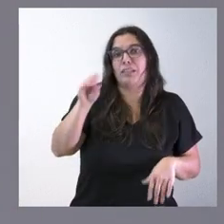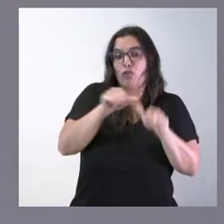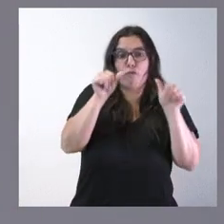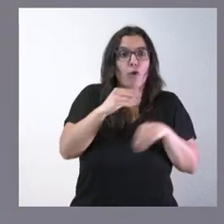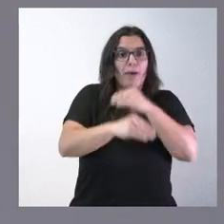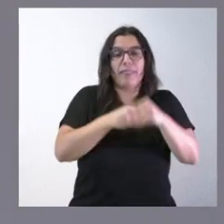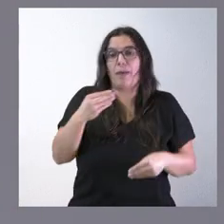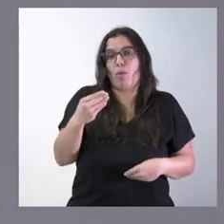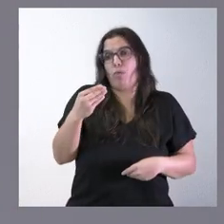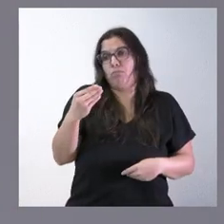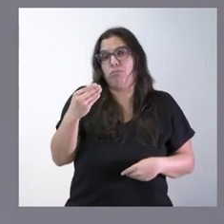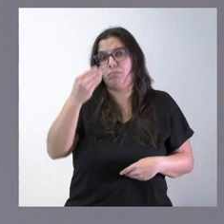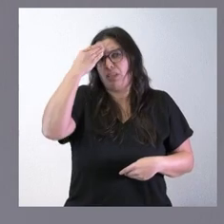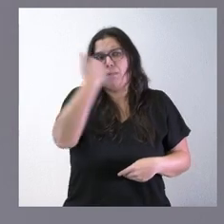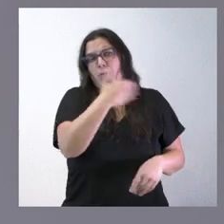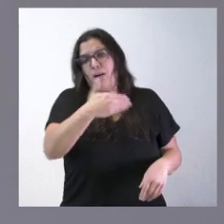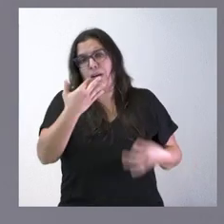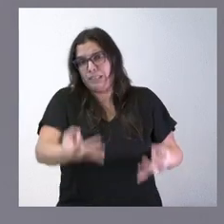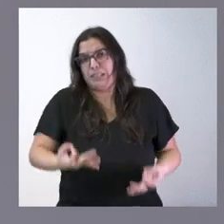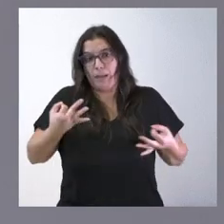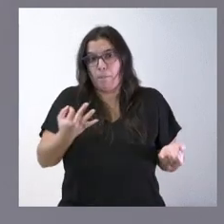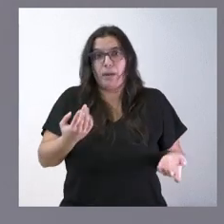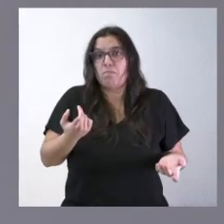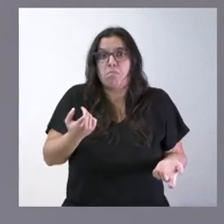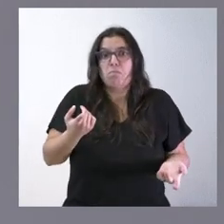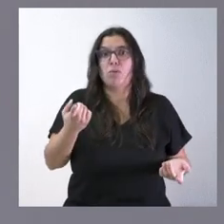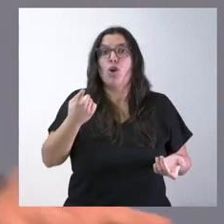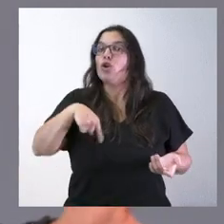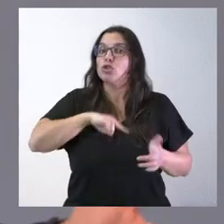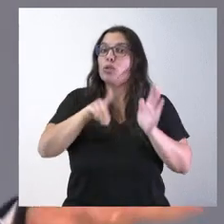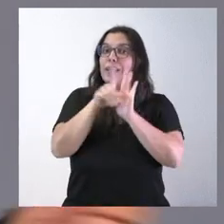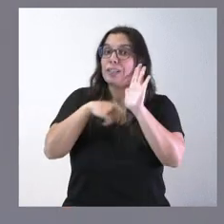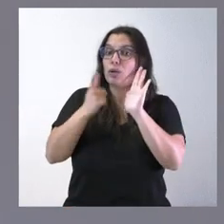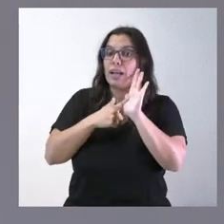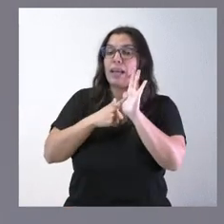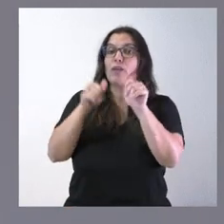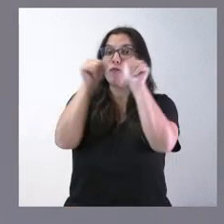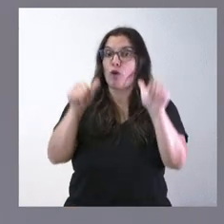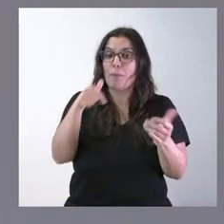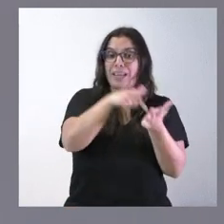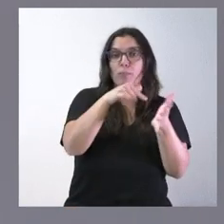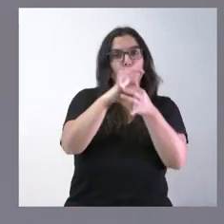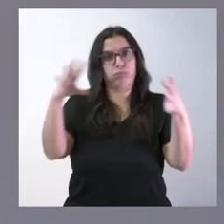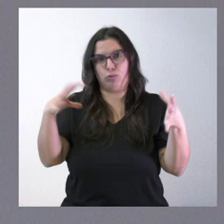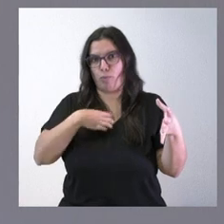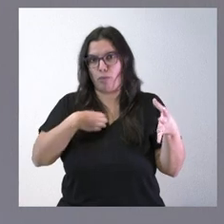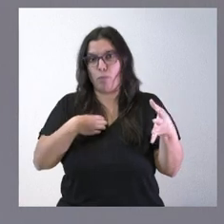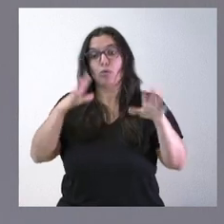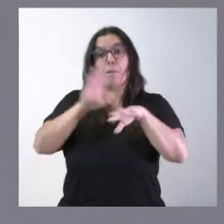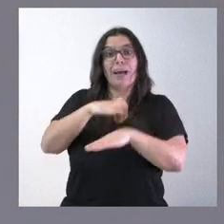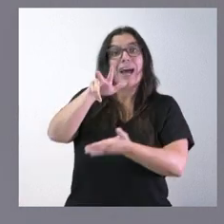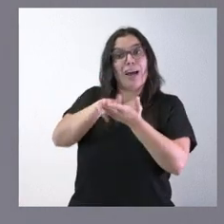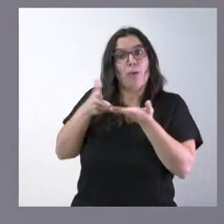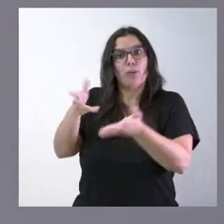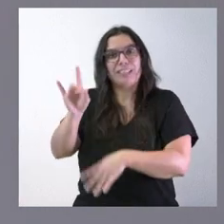le parece buena nosotros no tenemos accesible la fórmula del decreto ley sí que la teníamos para el tema de las ayudas hipotecarias no lo tenemos